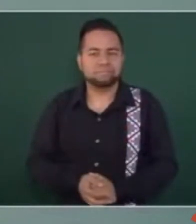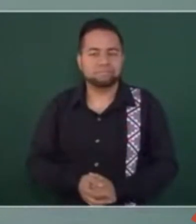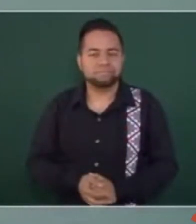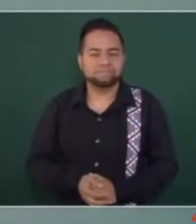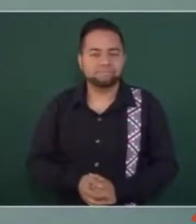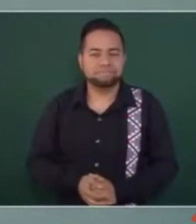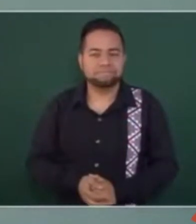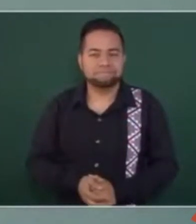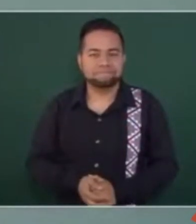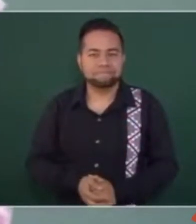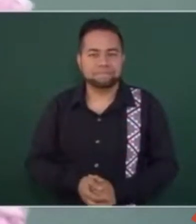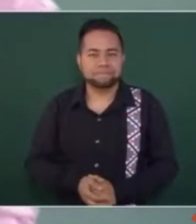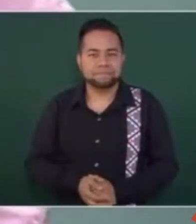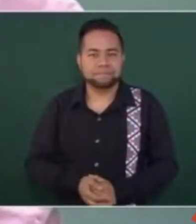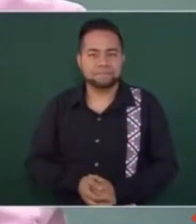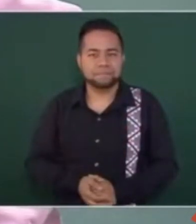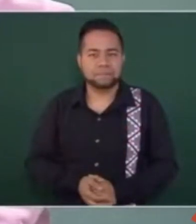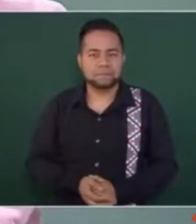supo